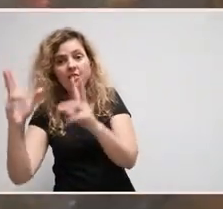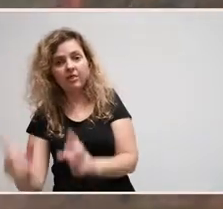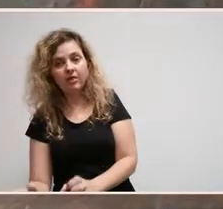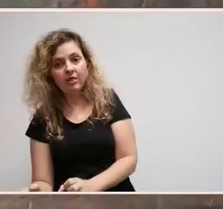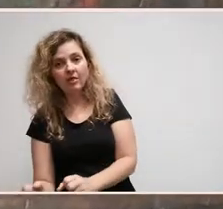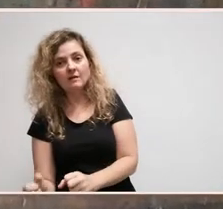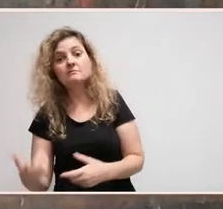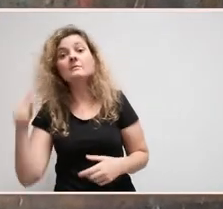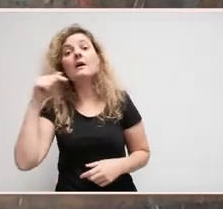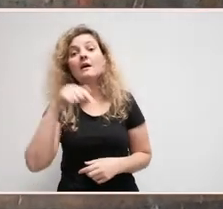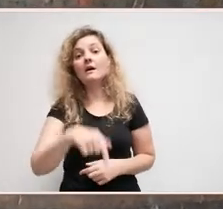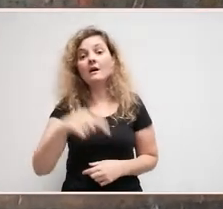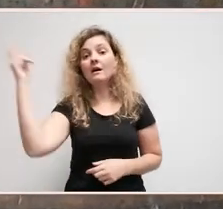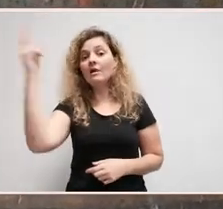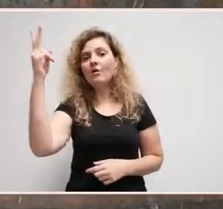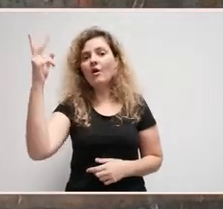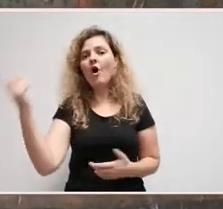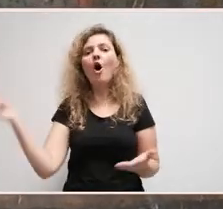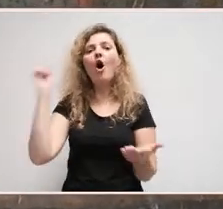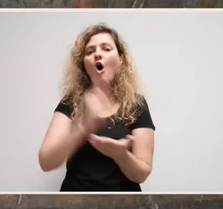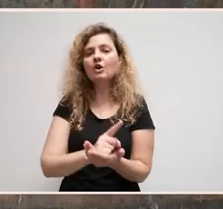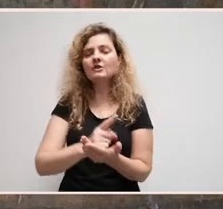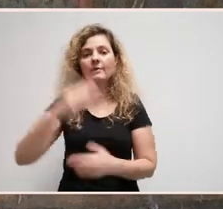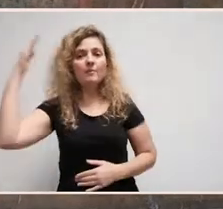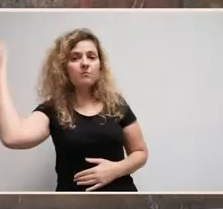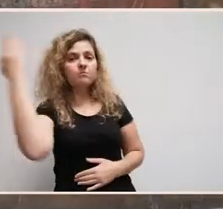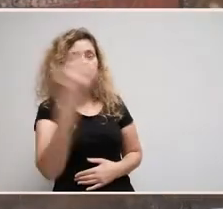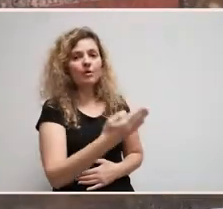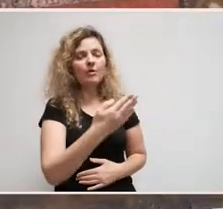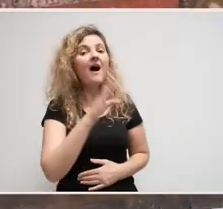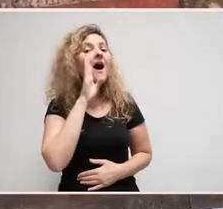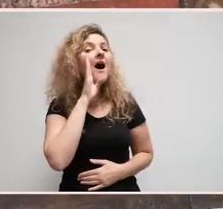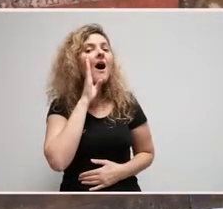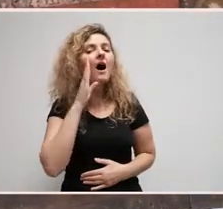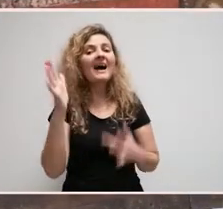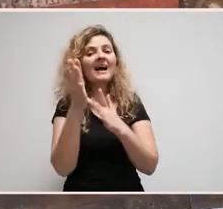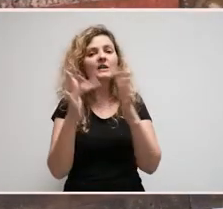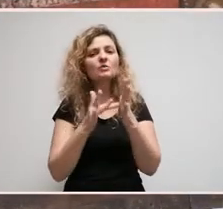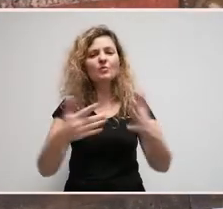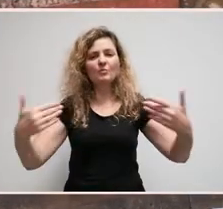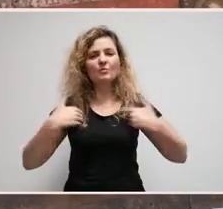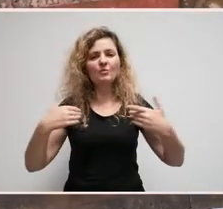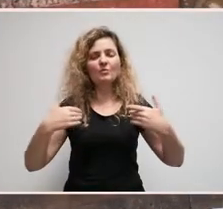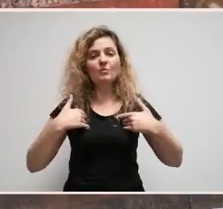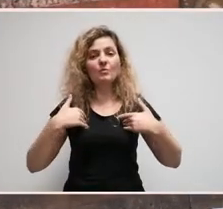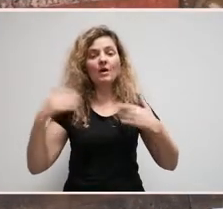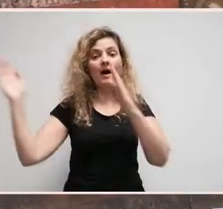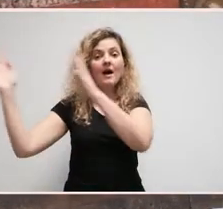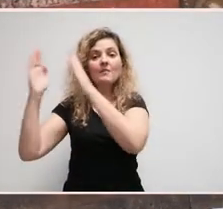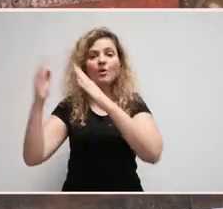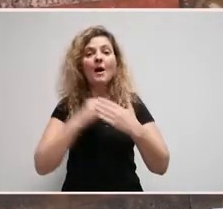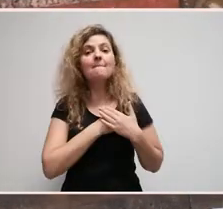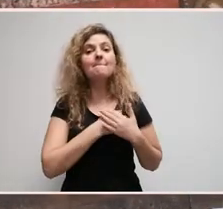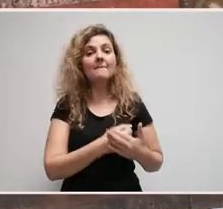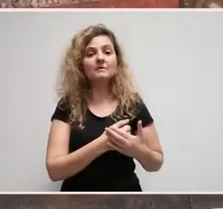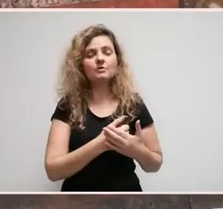E xa finalmente, os emperadores ordearon que se desinfringiran os mesmos tormentos que sufrirase Xexús durante a paixón.